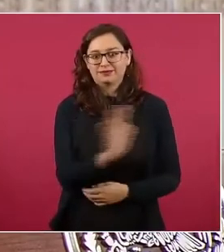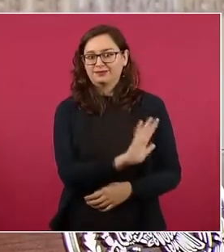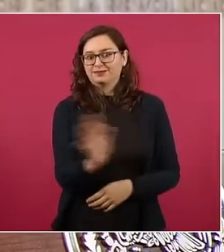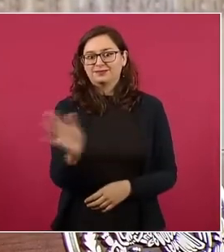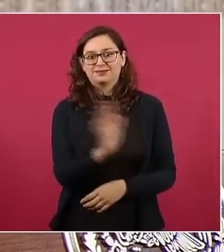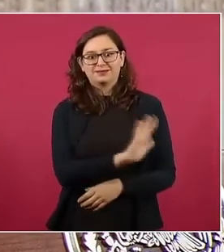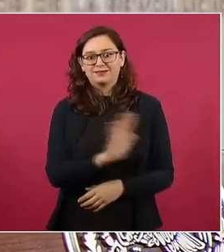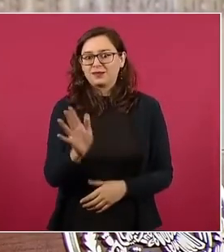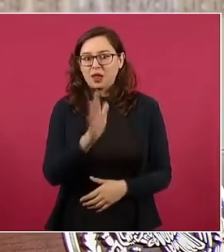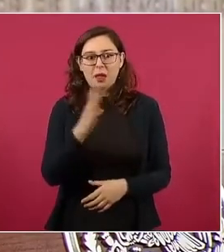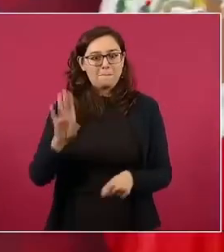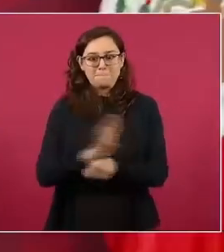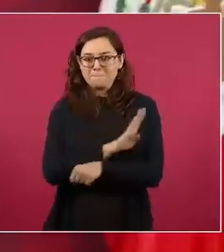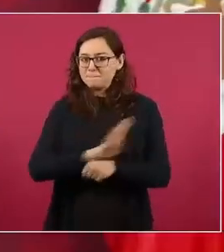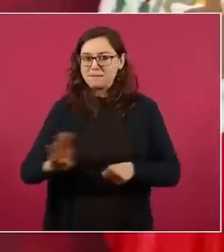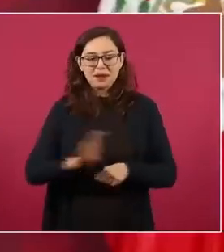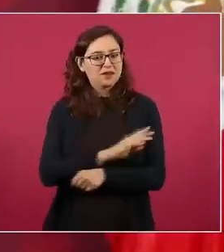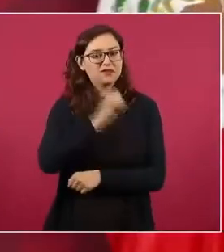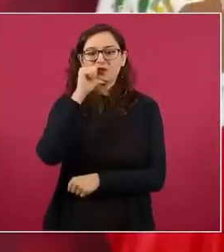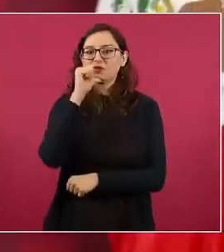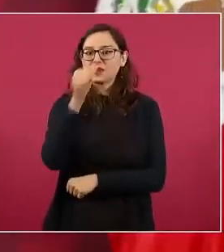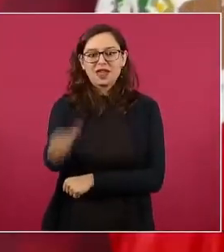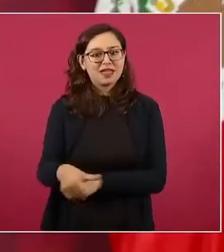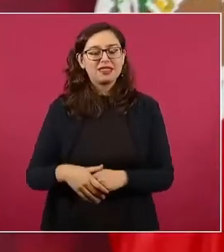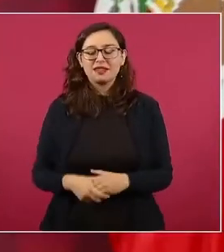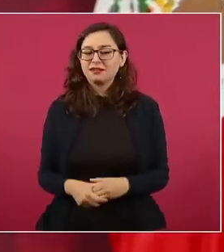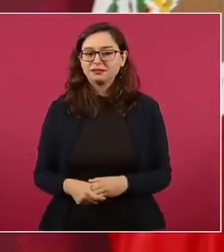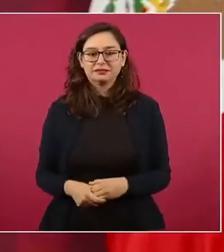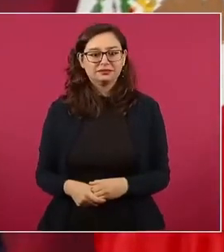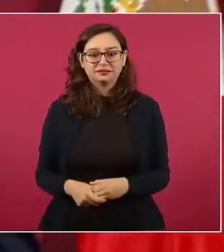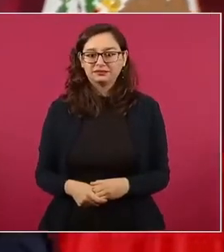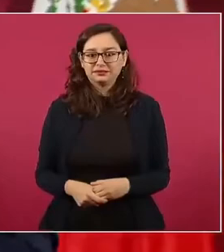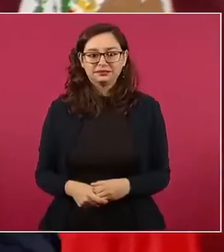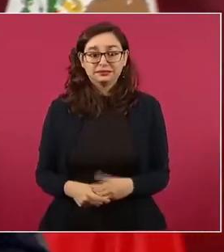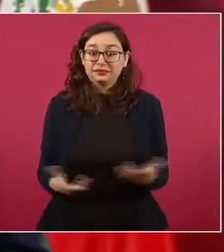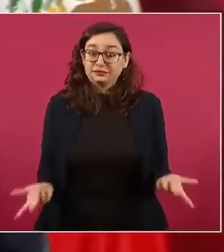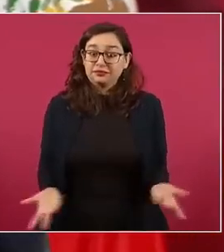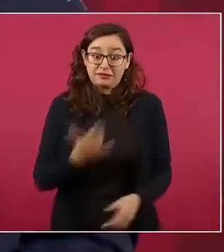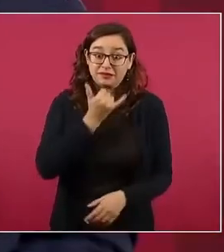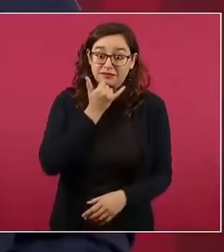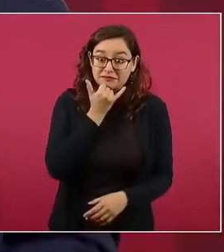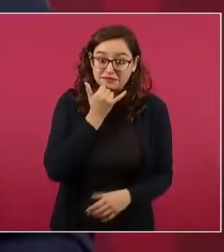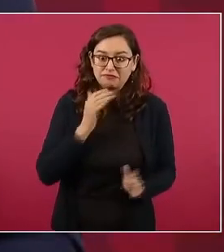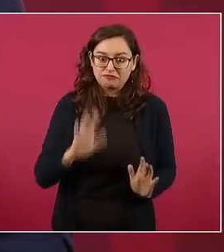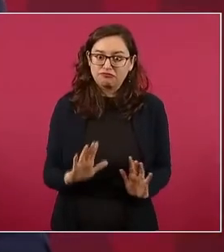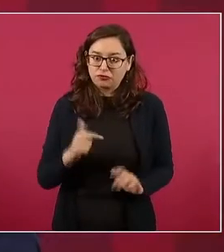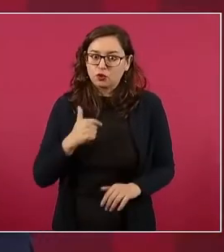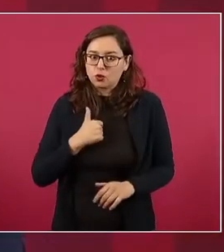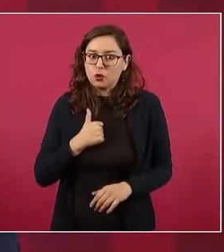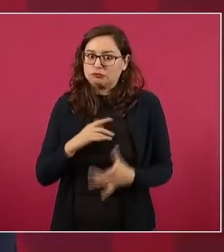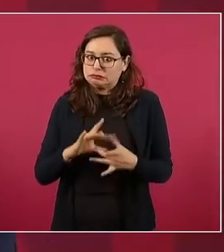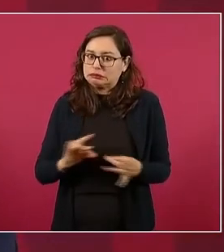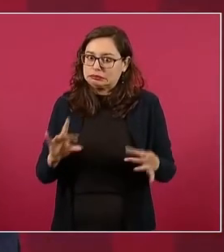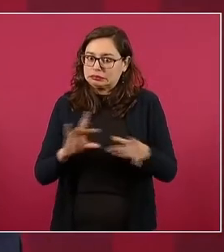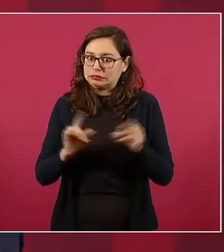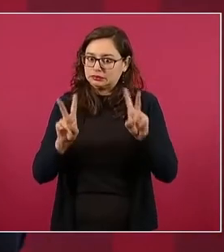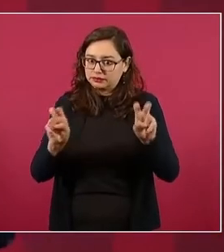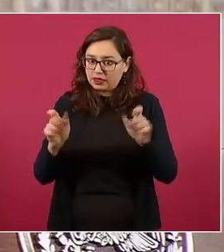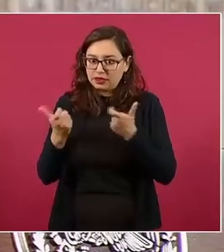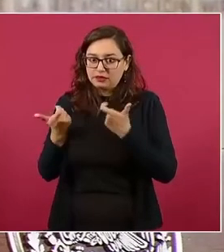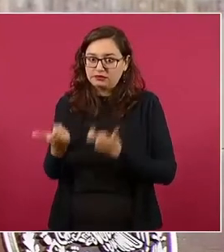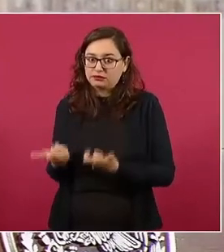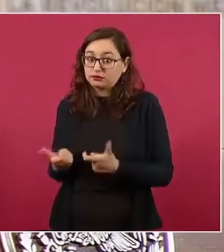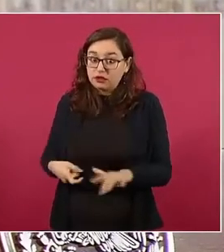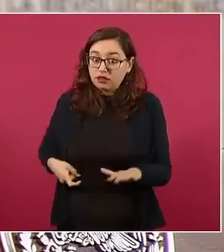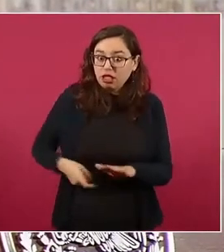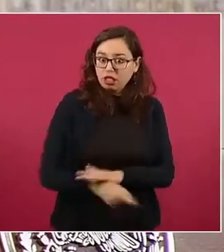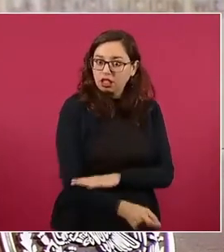y en esto sí voy a ser materialista, porque nos